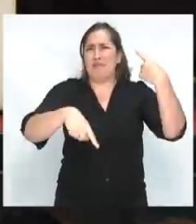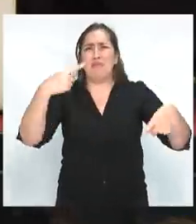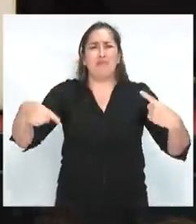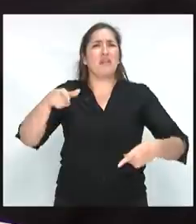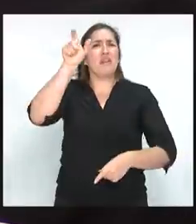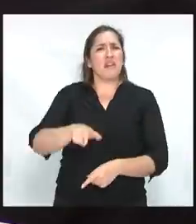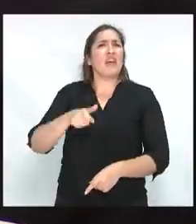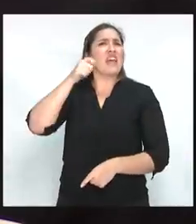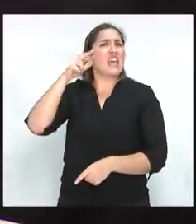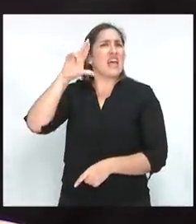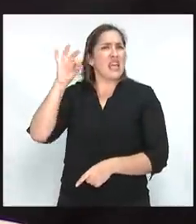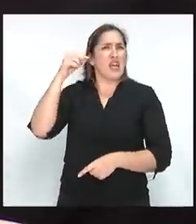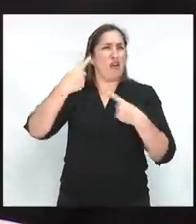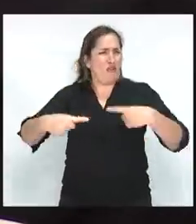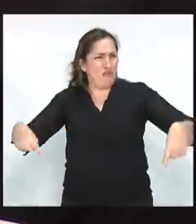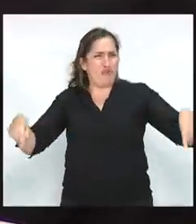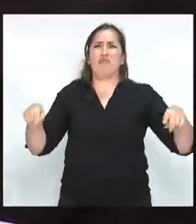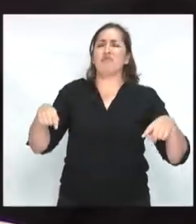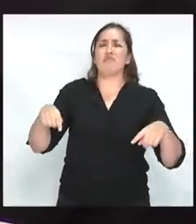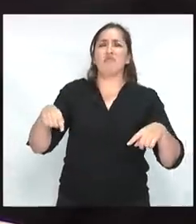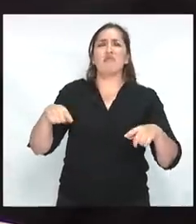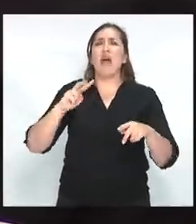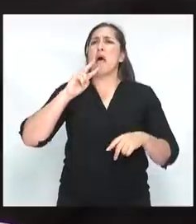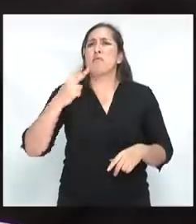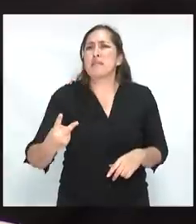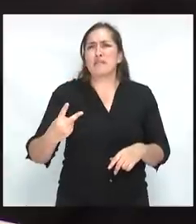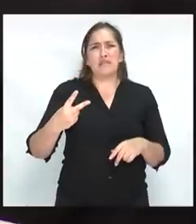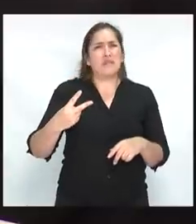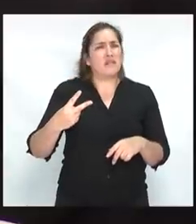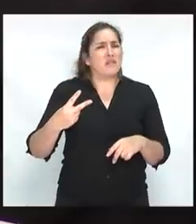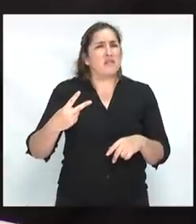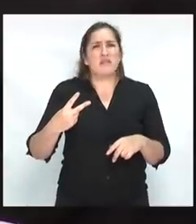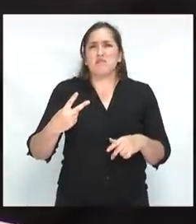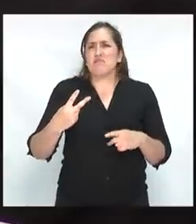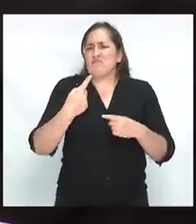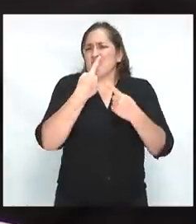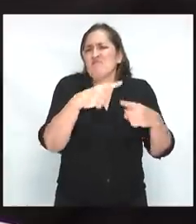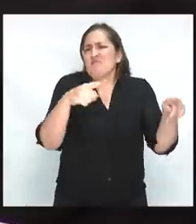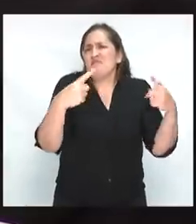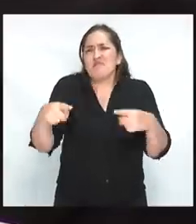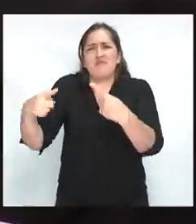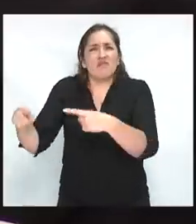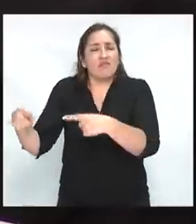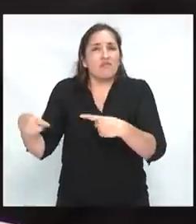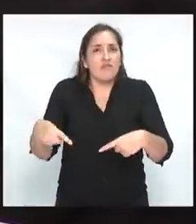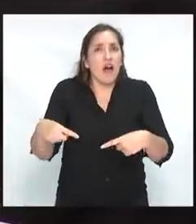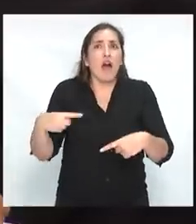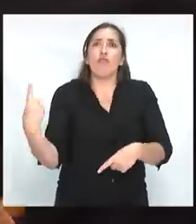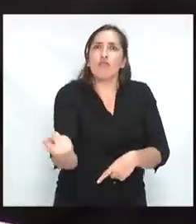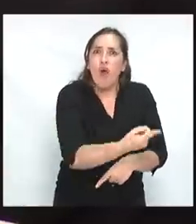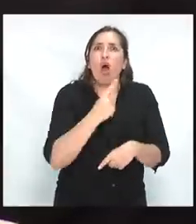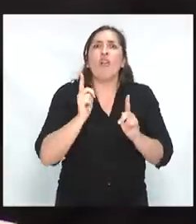género, apellidos, tengan las mismas